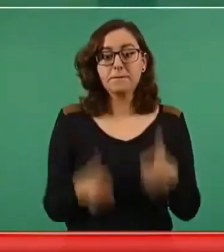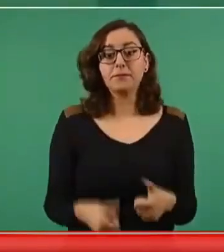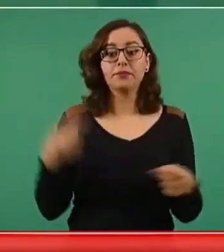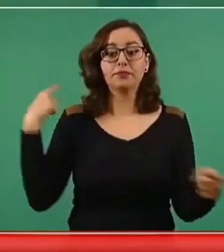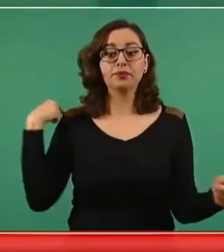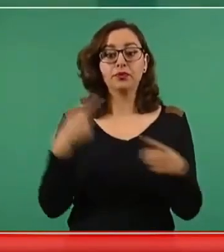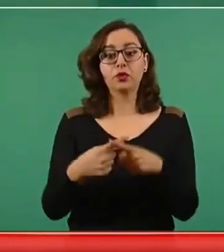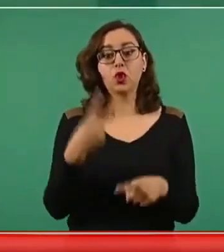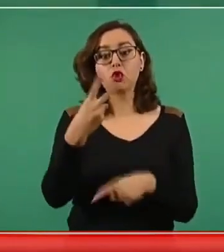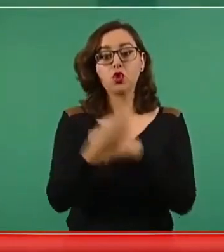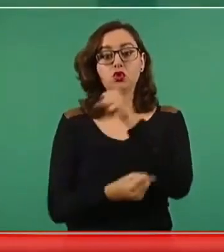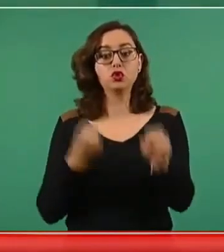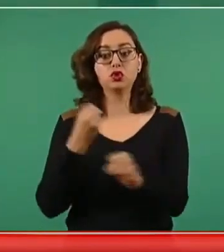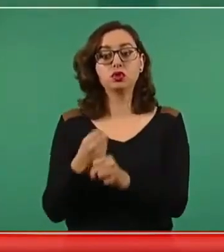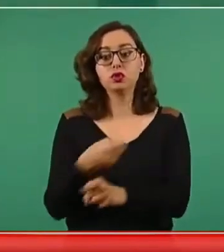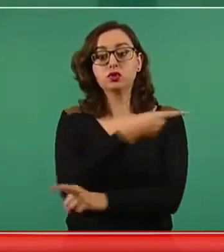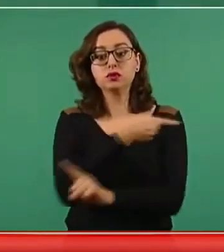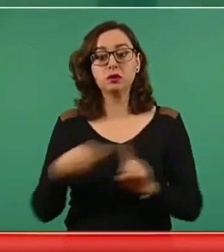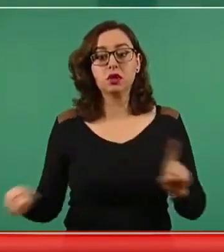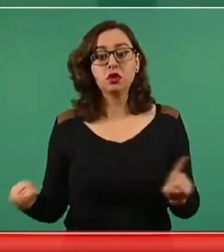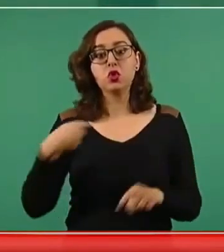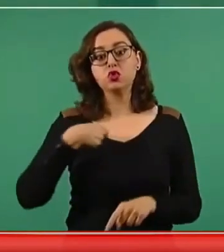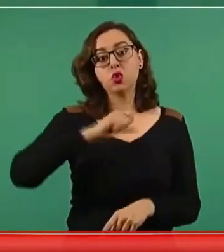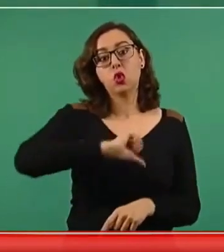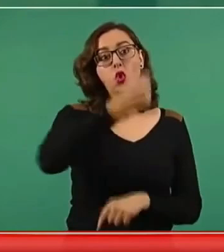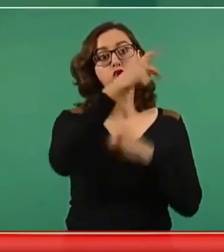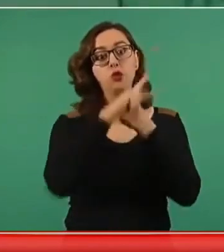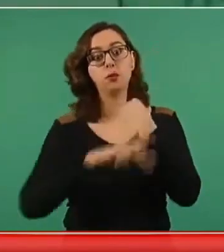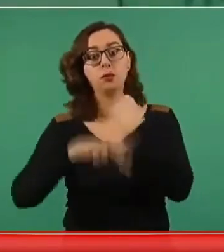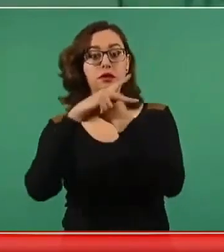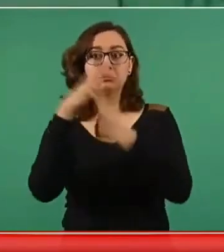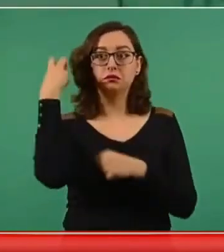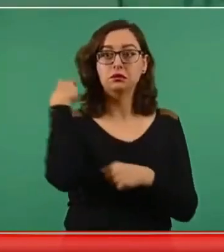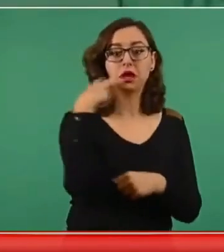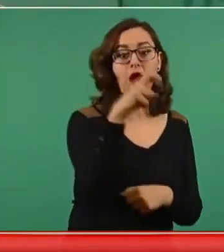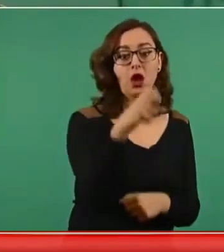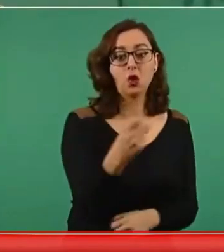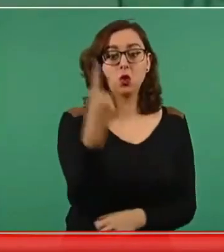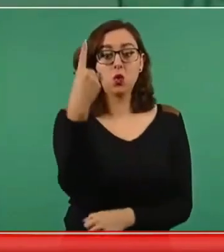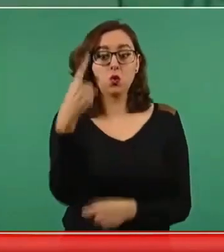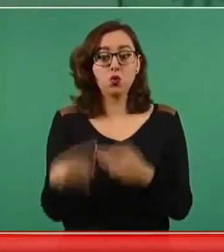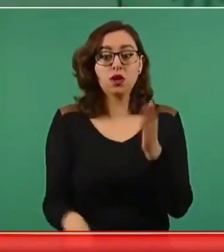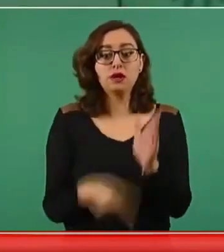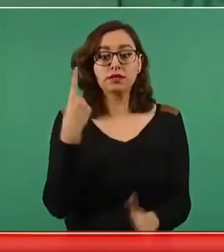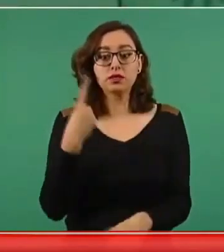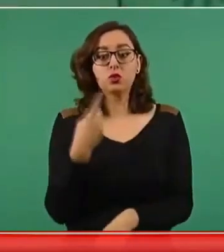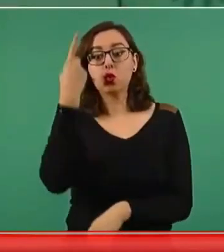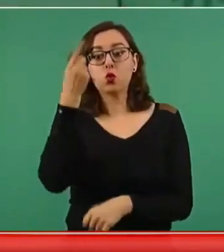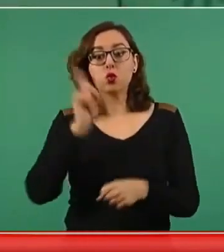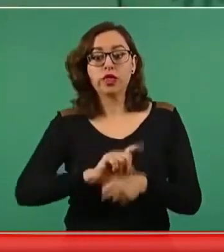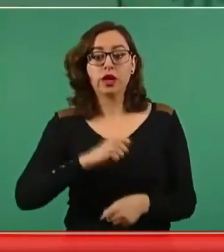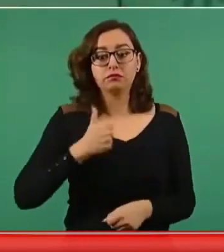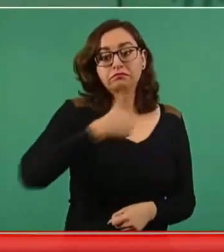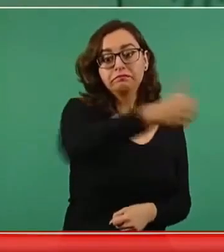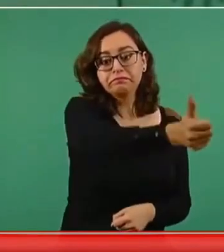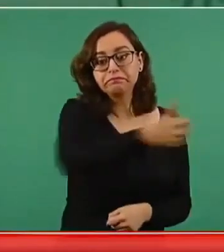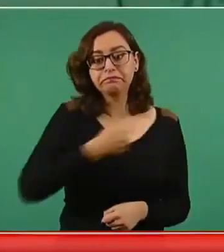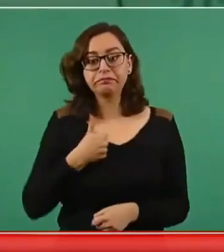y solo he salido en una ocasión del país. Y eso un día y regresé.